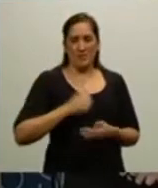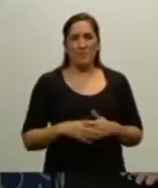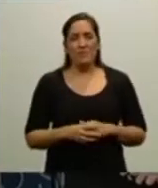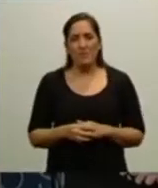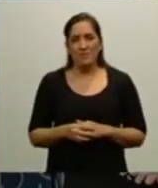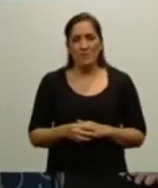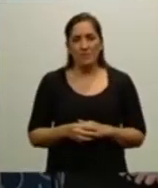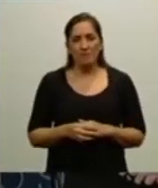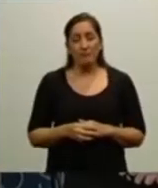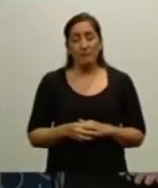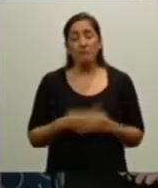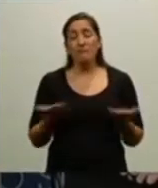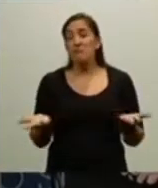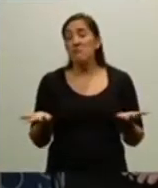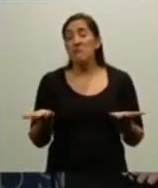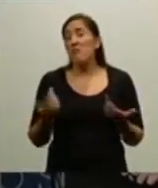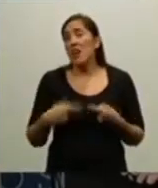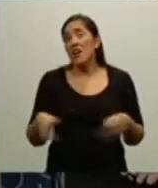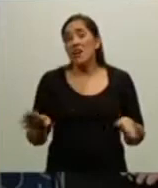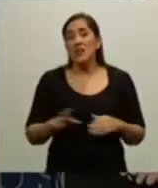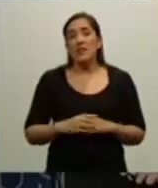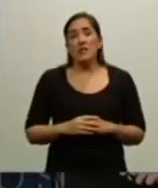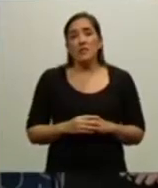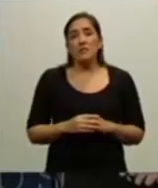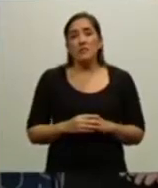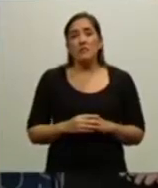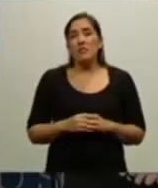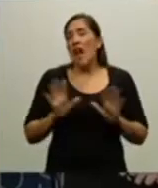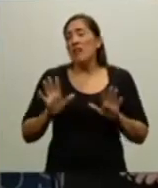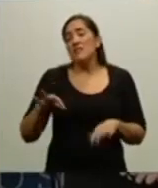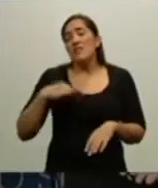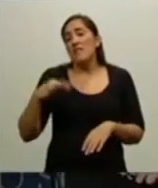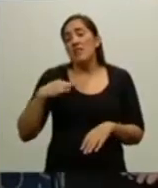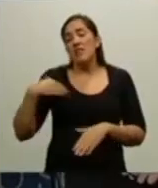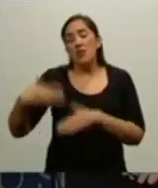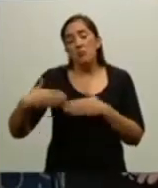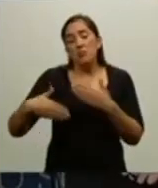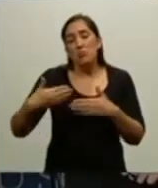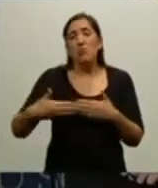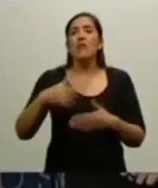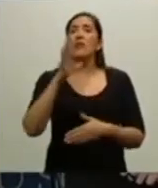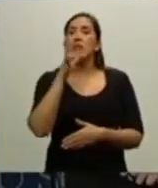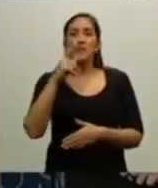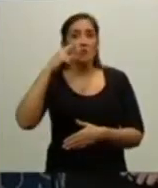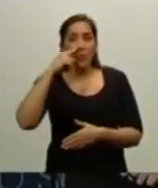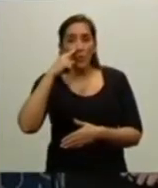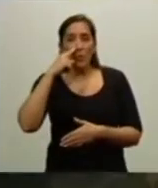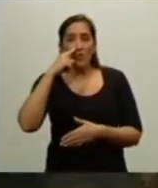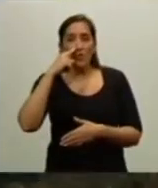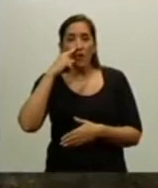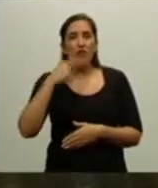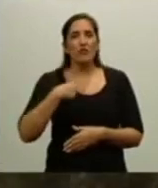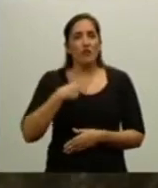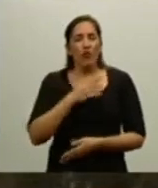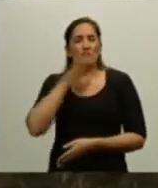Y por esas cosas de la vida, el 14 de junio, la que estaba envuelta Buenos